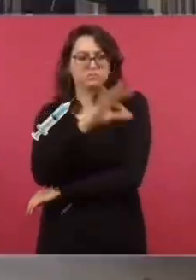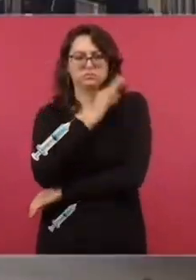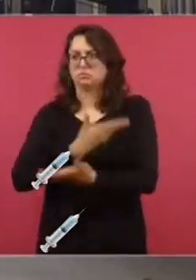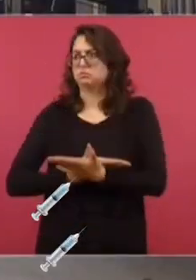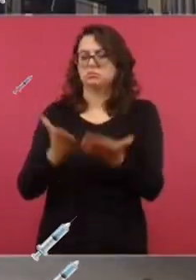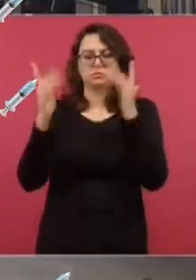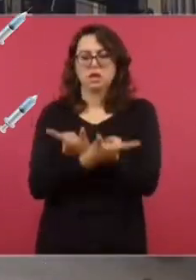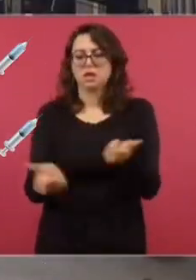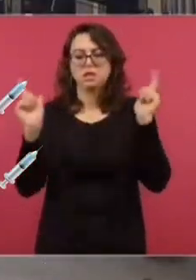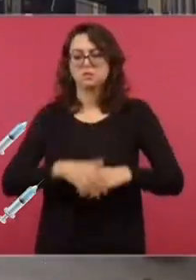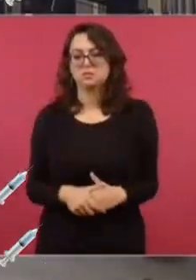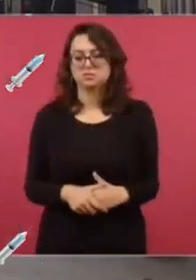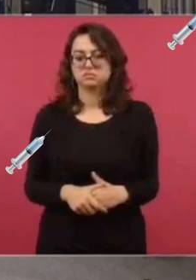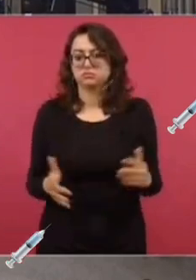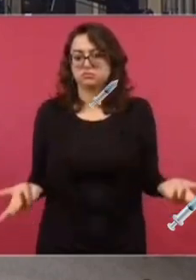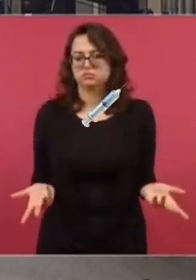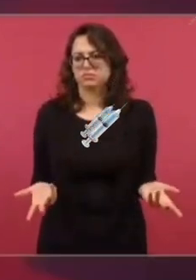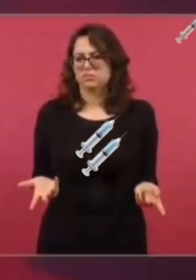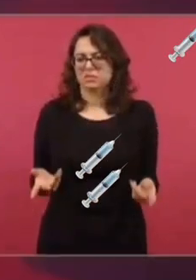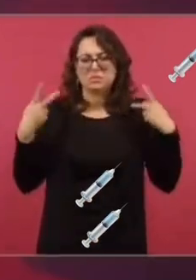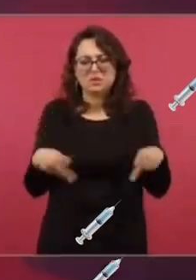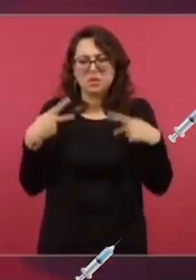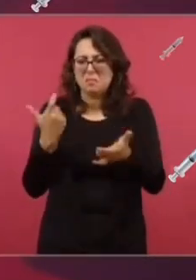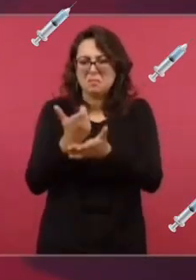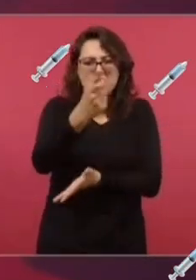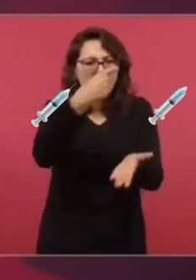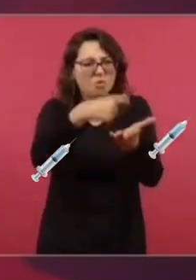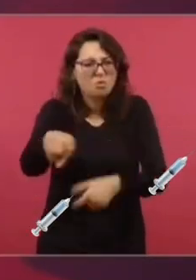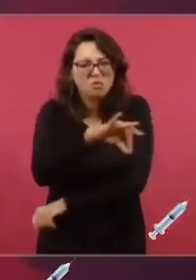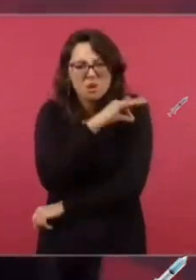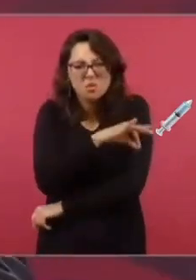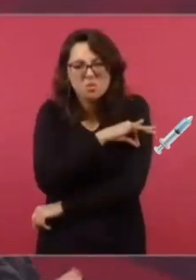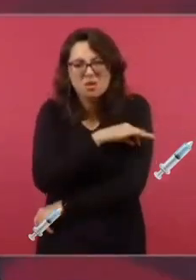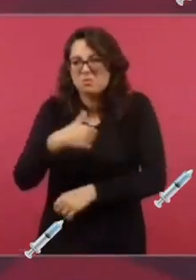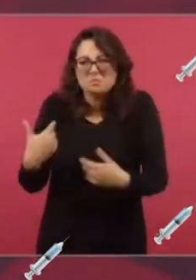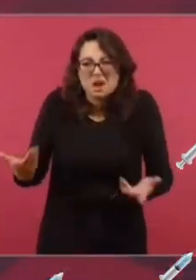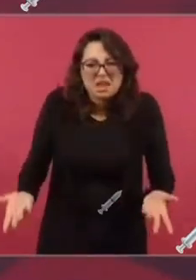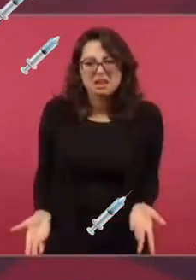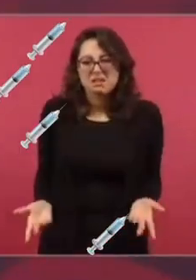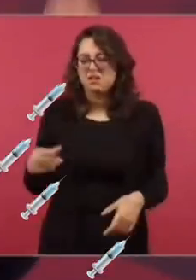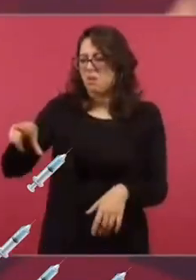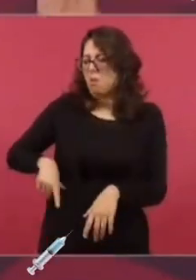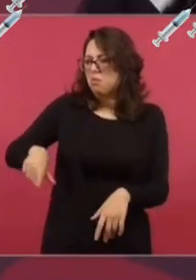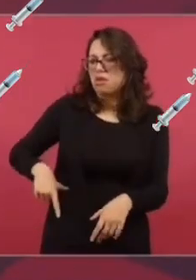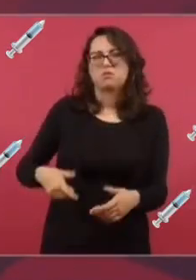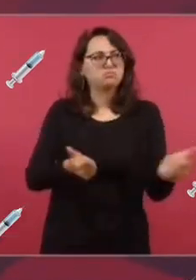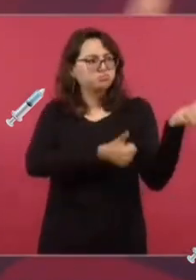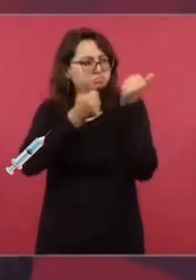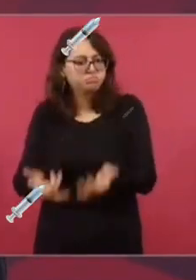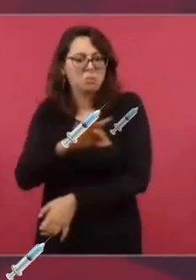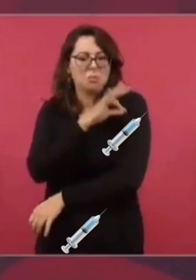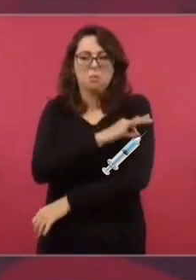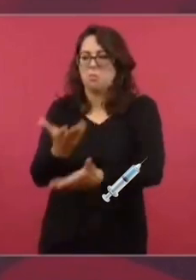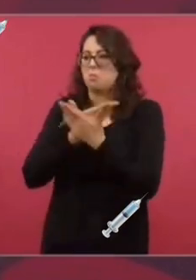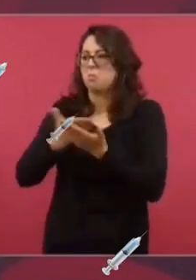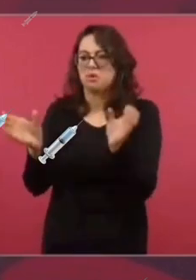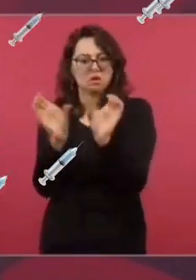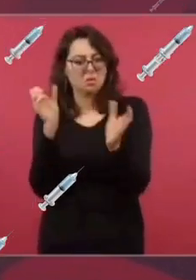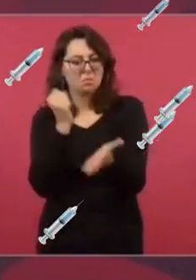ninguna necesidad, porque nosotros tenemos vacunas. Y son vacunas certificadas. Y es gratuito.